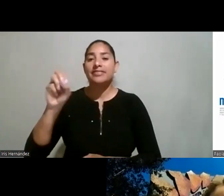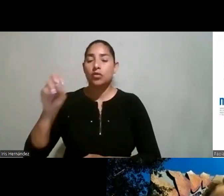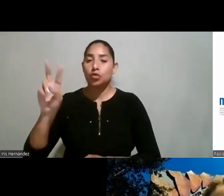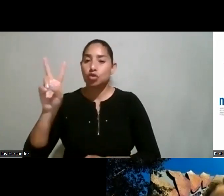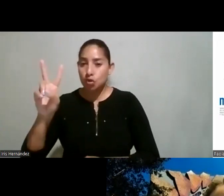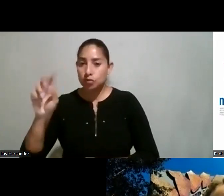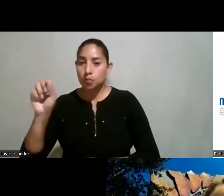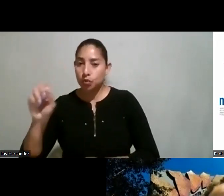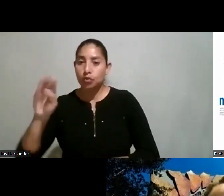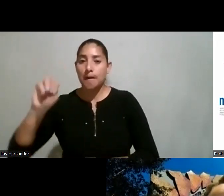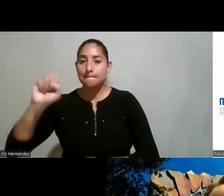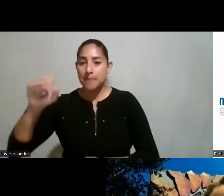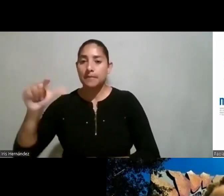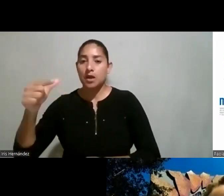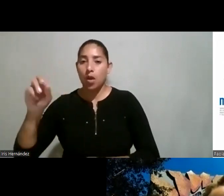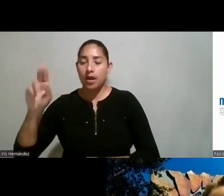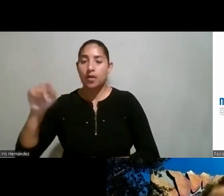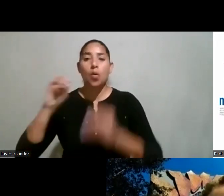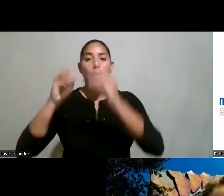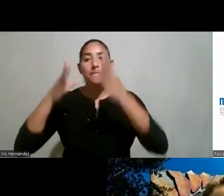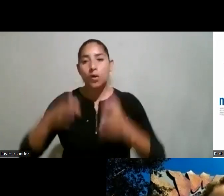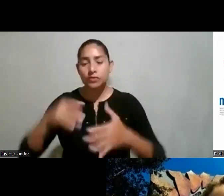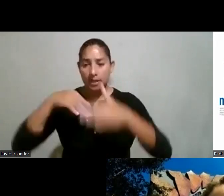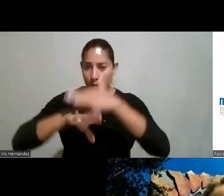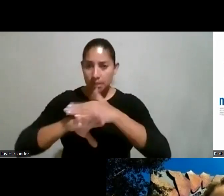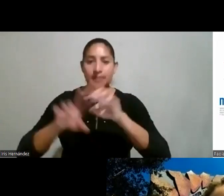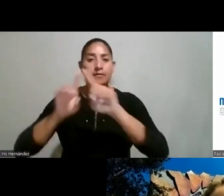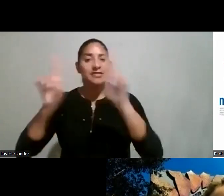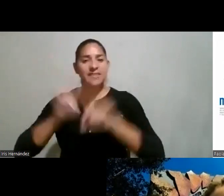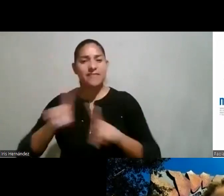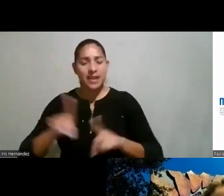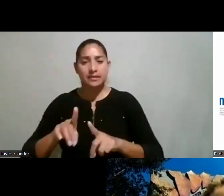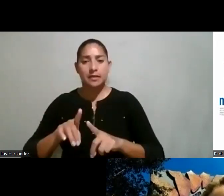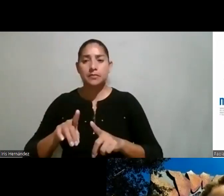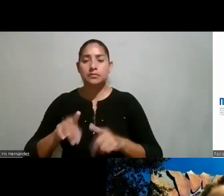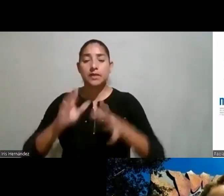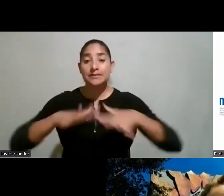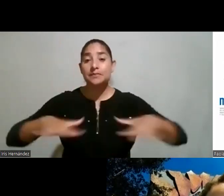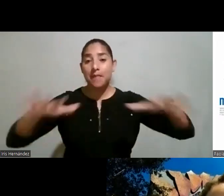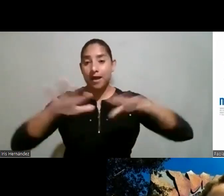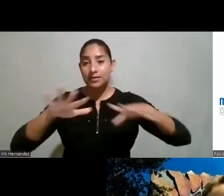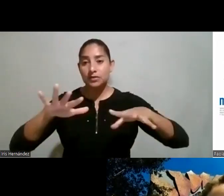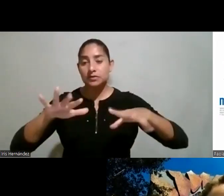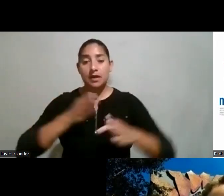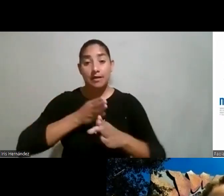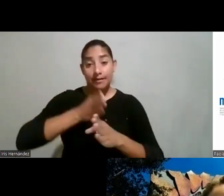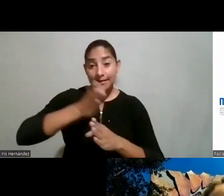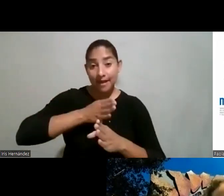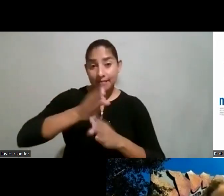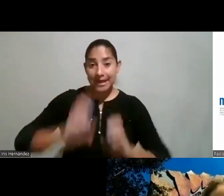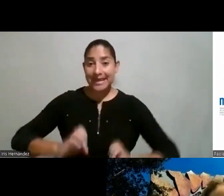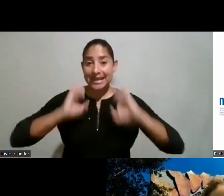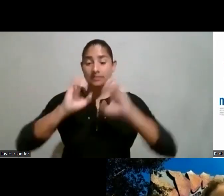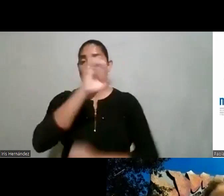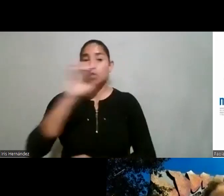.cr ustedes pueden ingresar como docentes va a encontrar diversidad de espacios desde lo que son carreras que existen en Costa